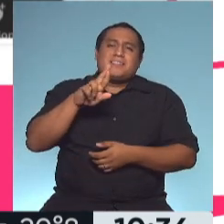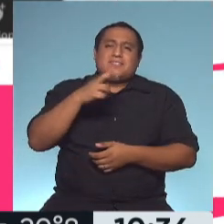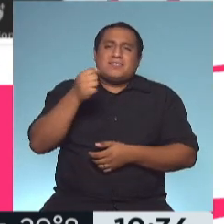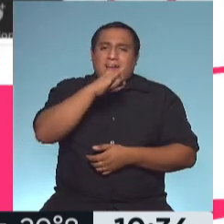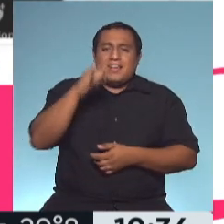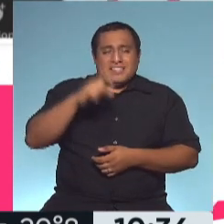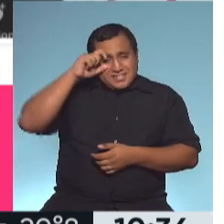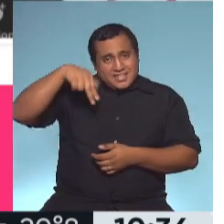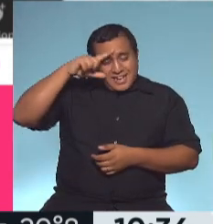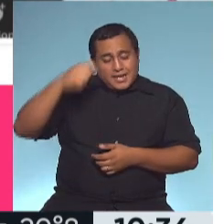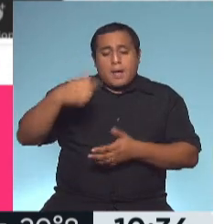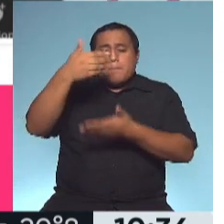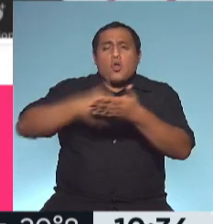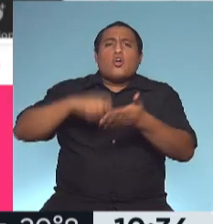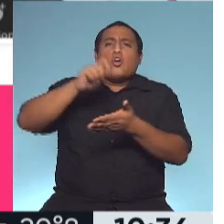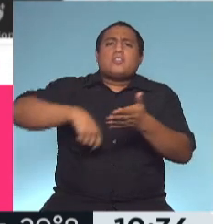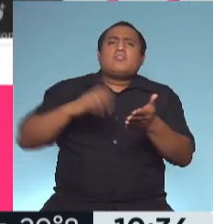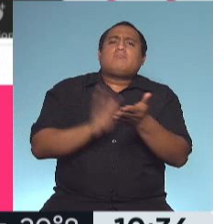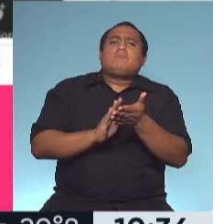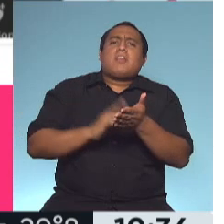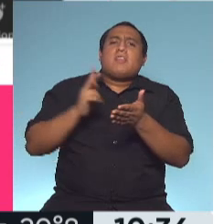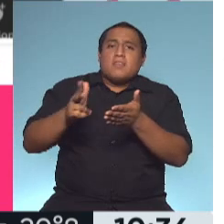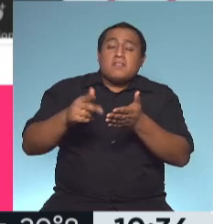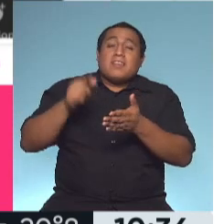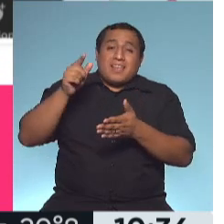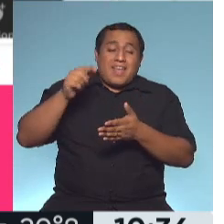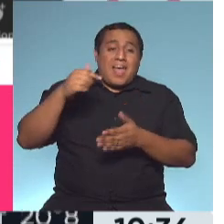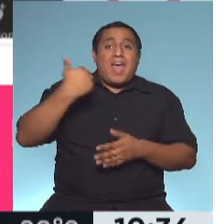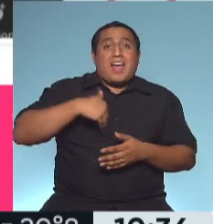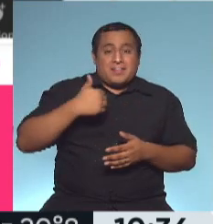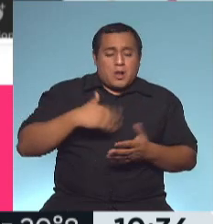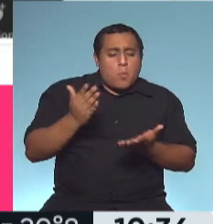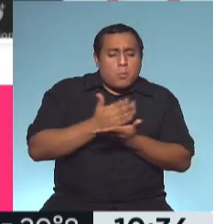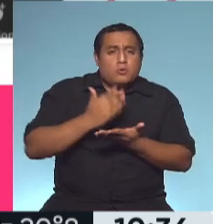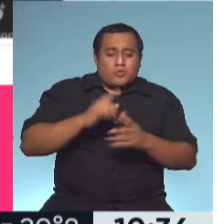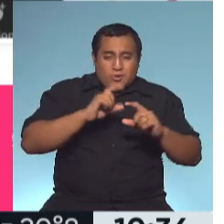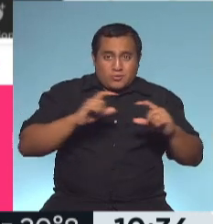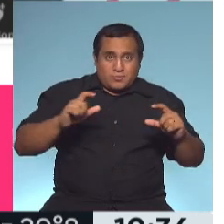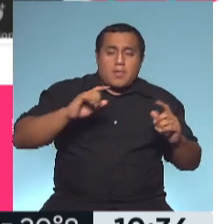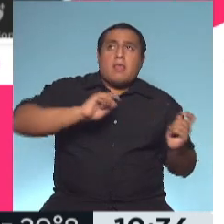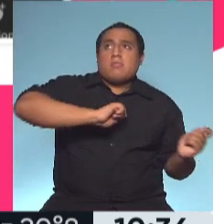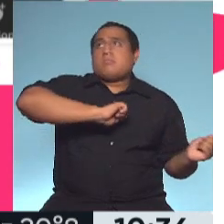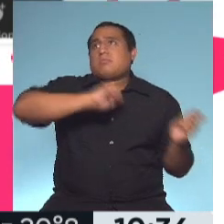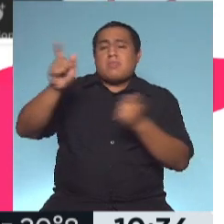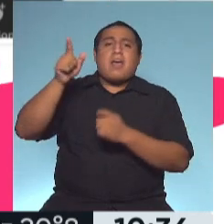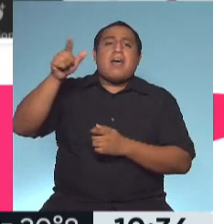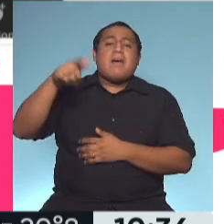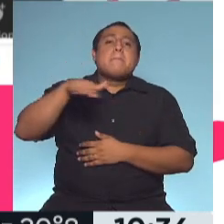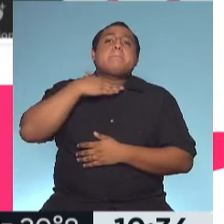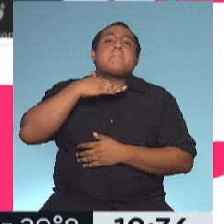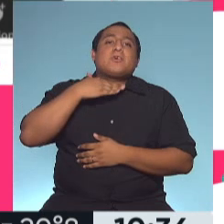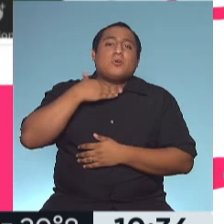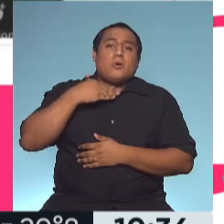pero el contrato estipula que se produce la sustancia activa en el país, se envía a México para hacer toda esa parte,